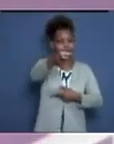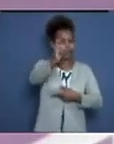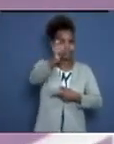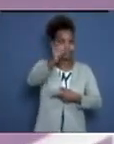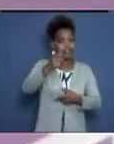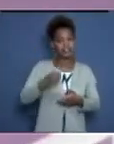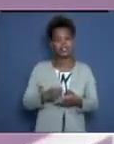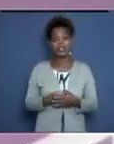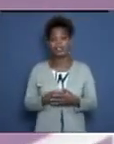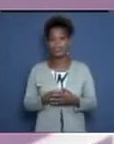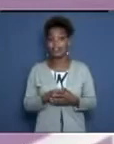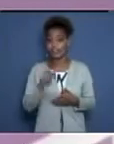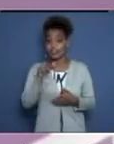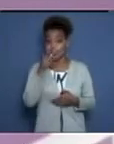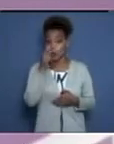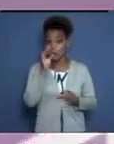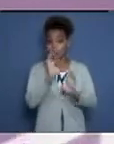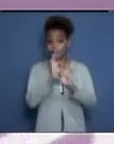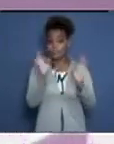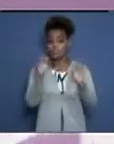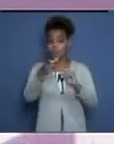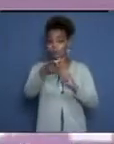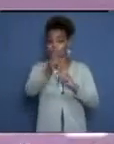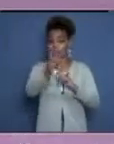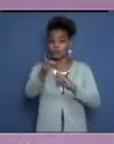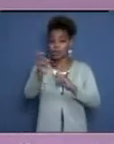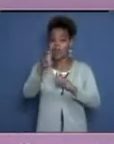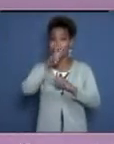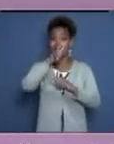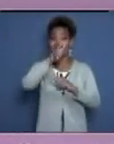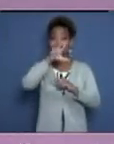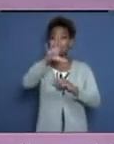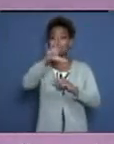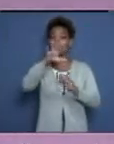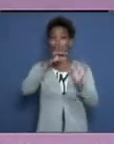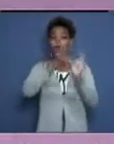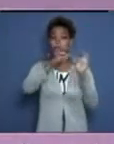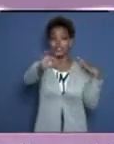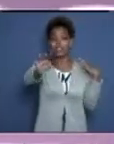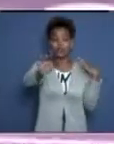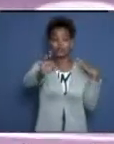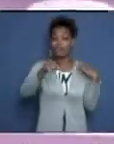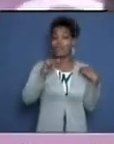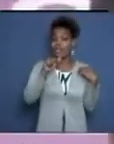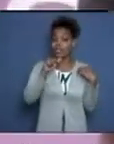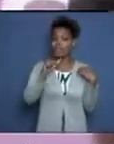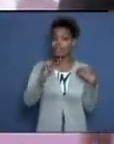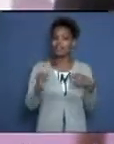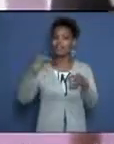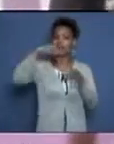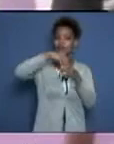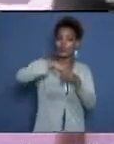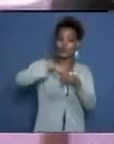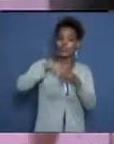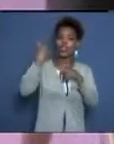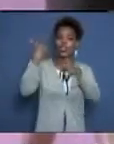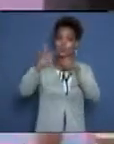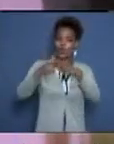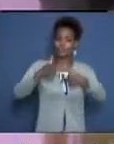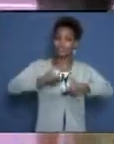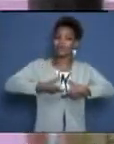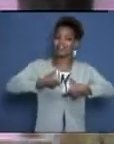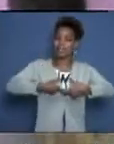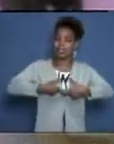especialidad, pistola, tiro rápido, 25 metros. De esta manera une esta plata al oro que ya había logrado en